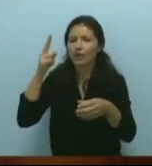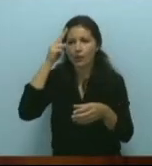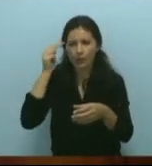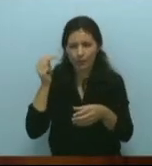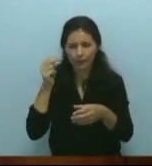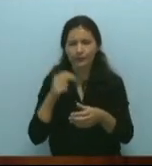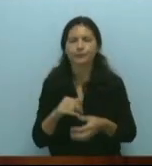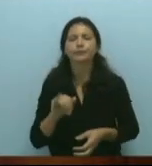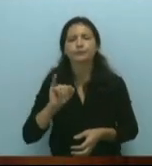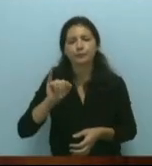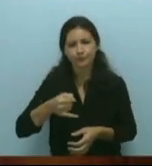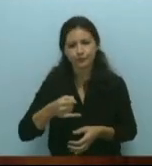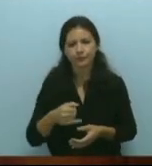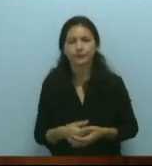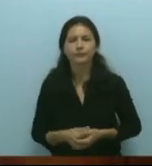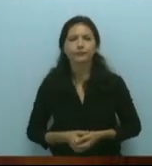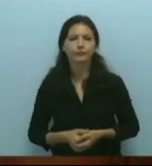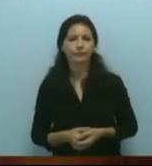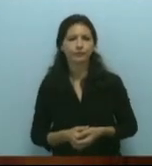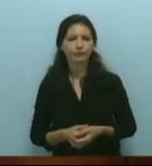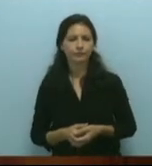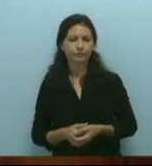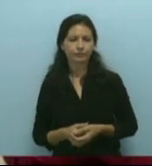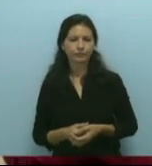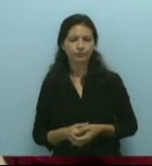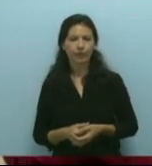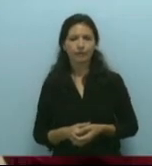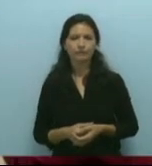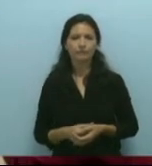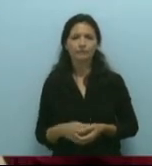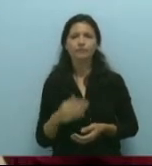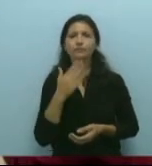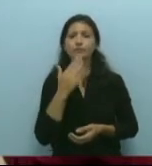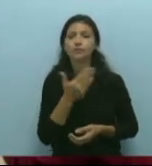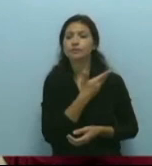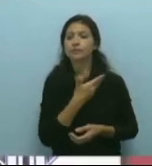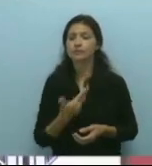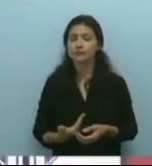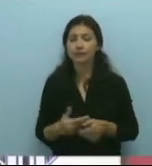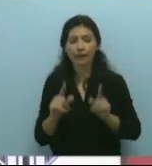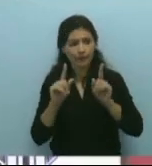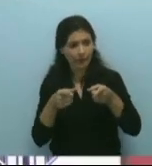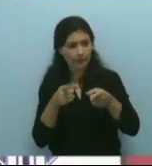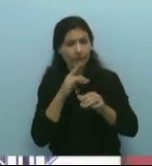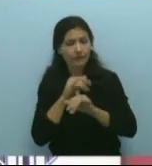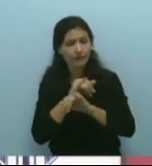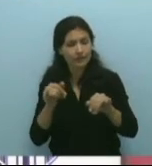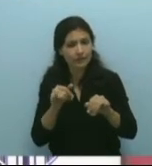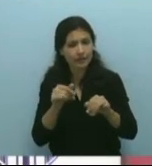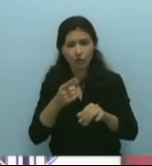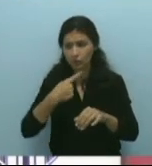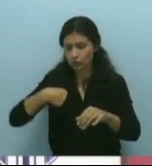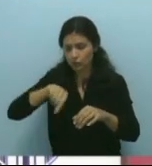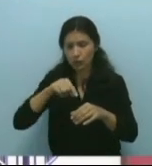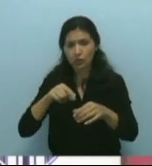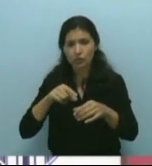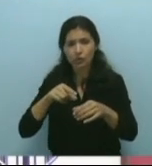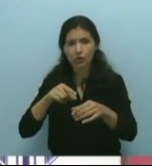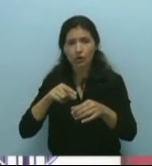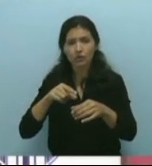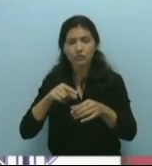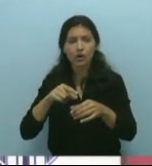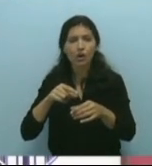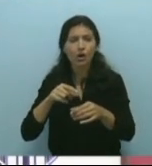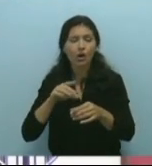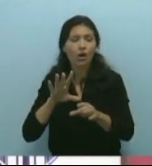Tiene la palabra el diputado Emiliano Peralta. Gracias, Presidenta. Nosotros vamos a dejar constancia que nuestra opinión es que la votación fue